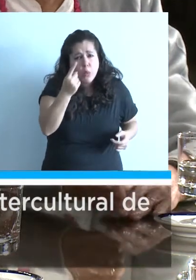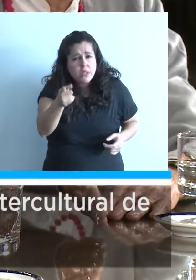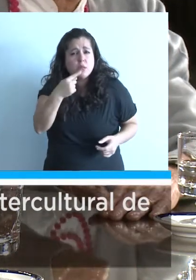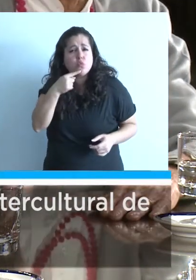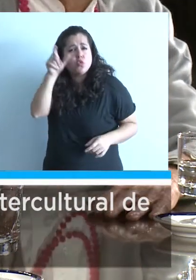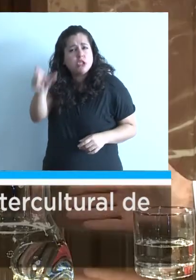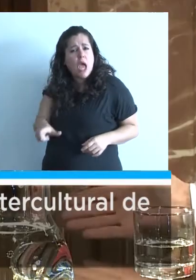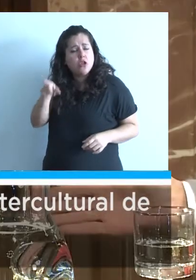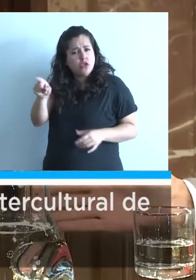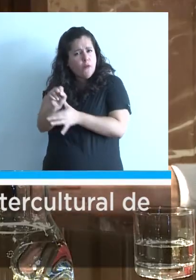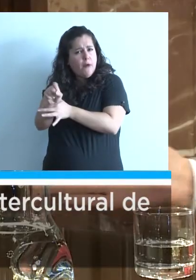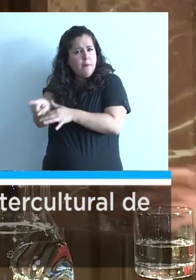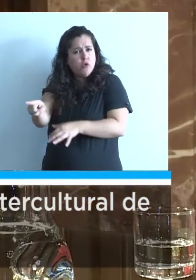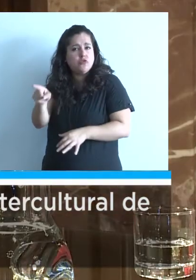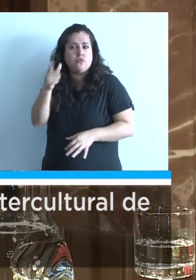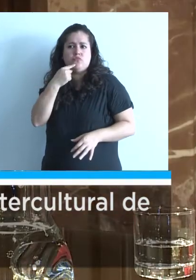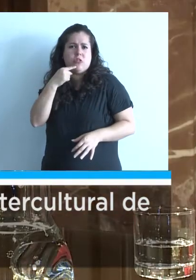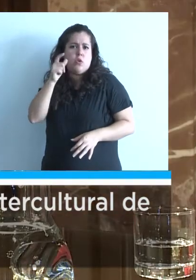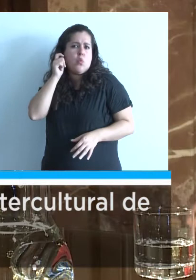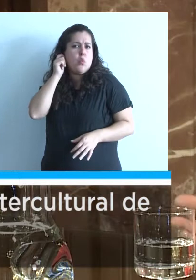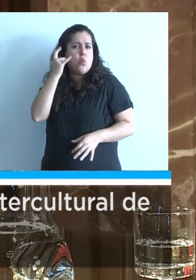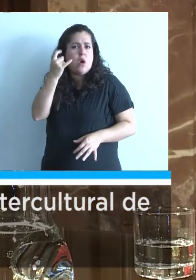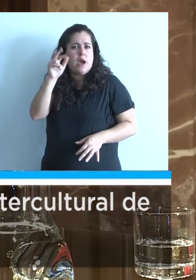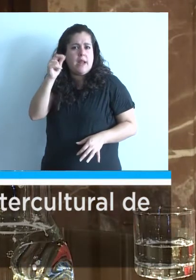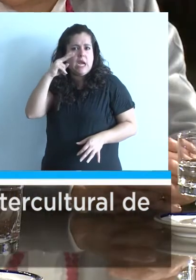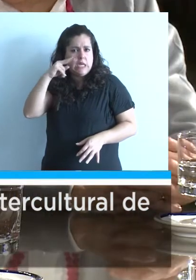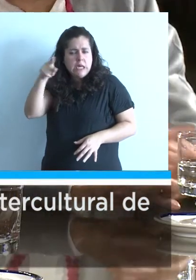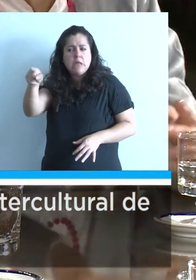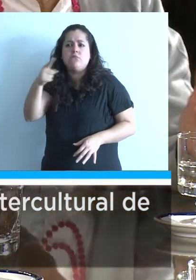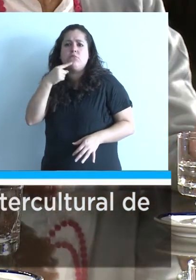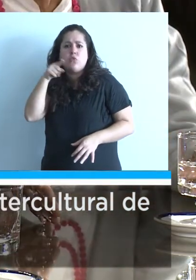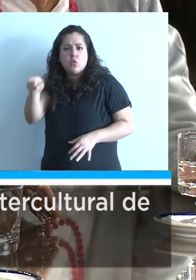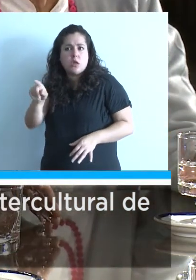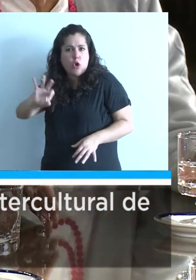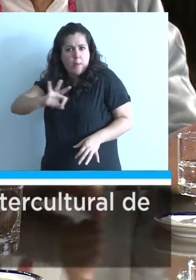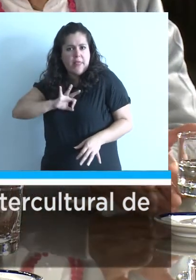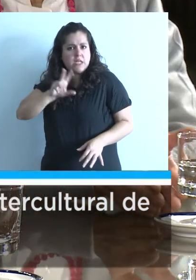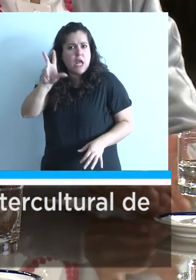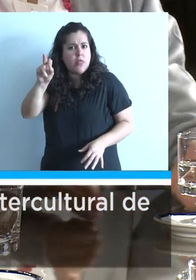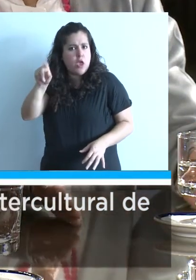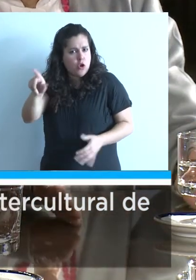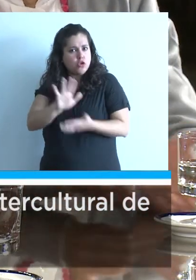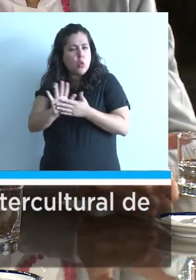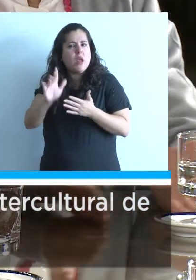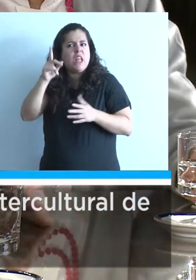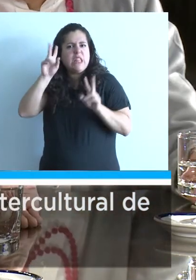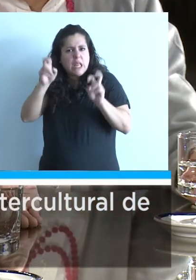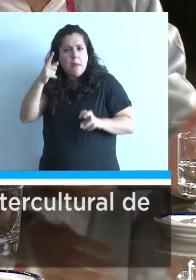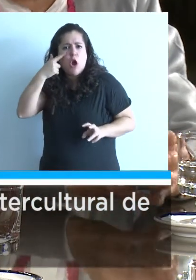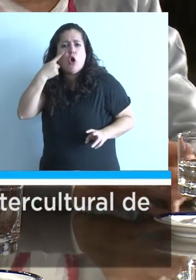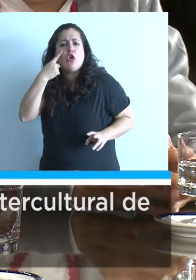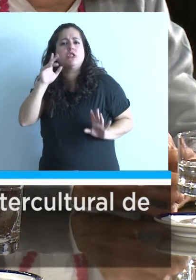pasó con este famoso chico guaraní, un día guaraní que sacó medalla de oro en el